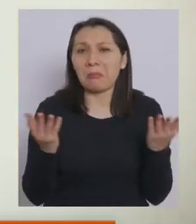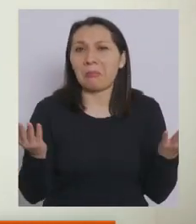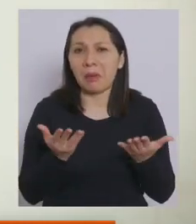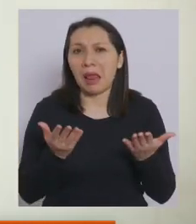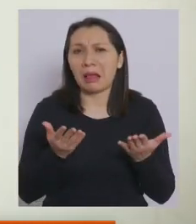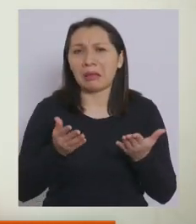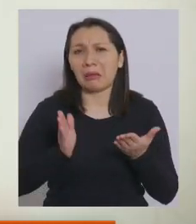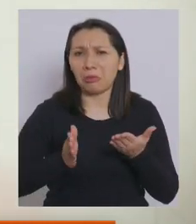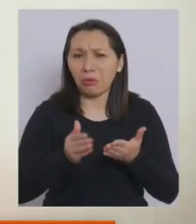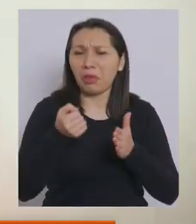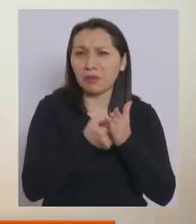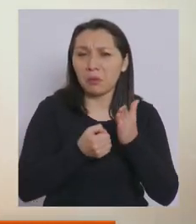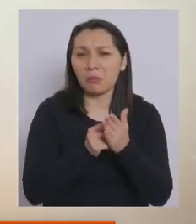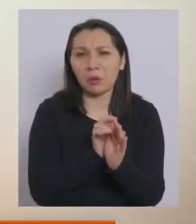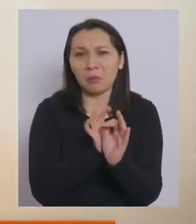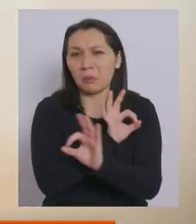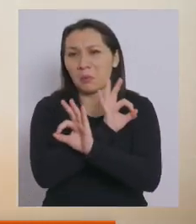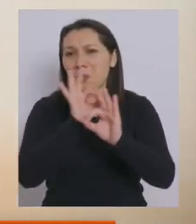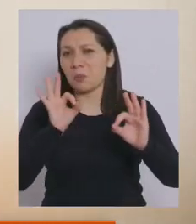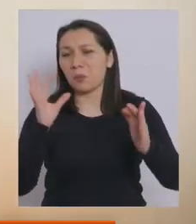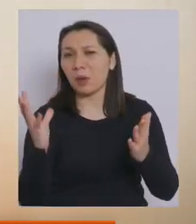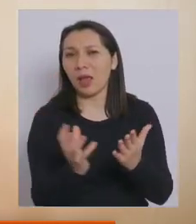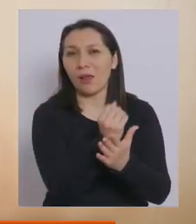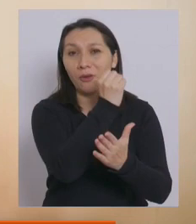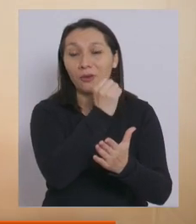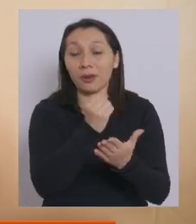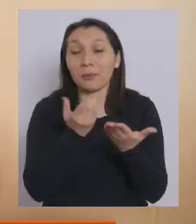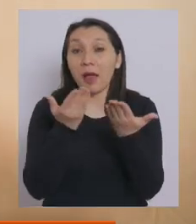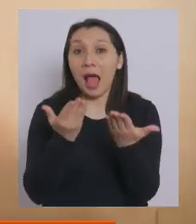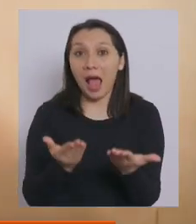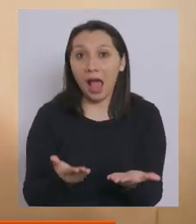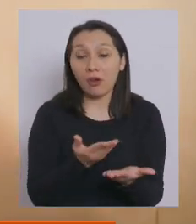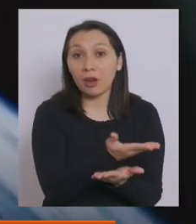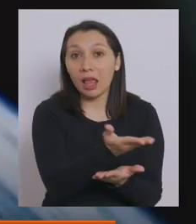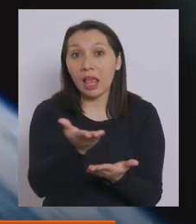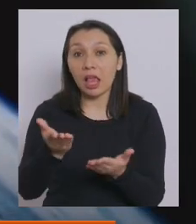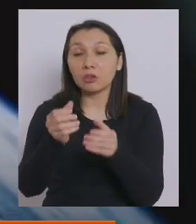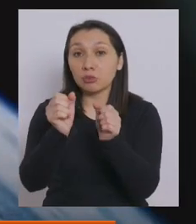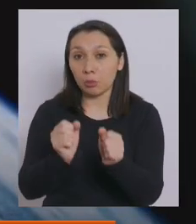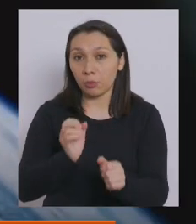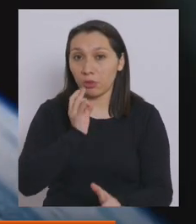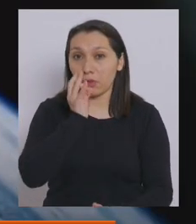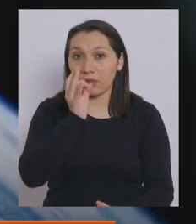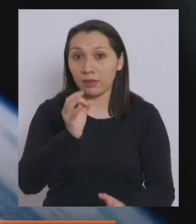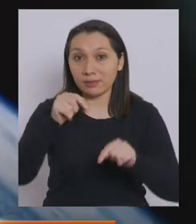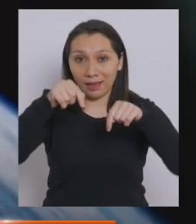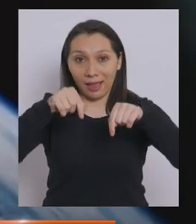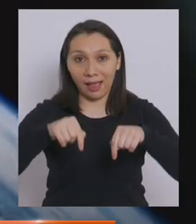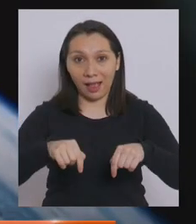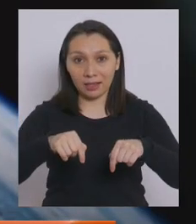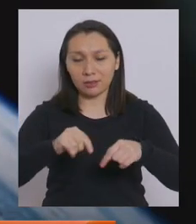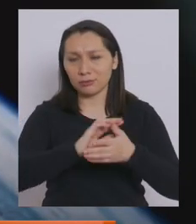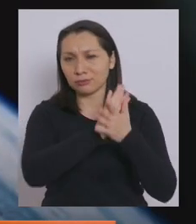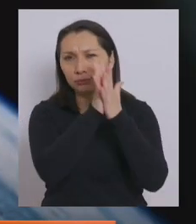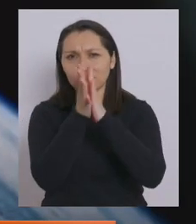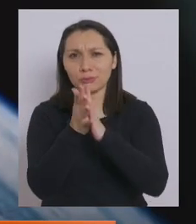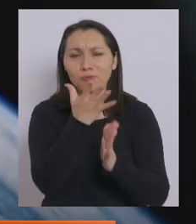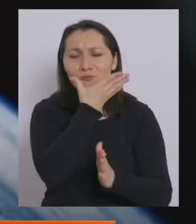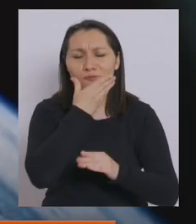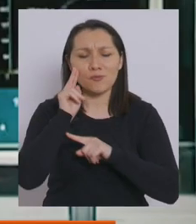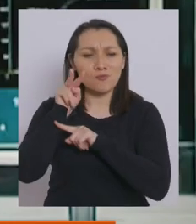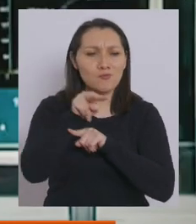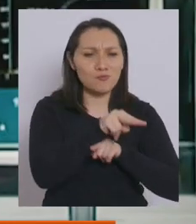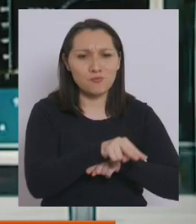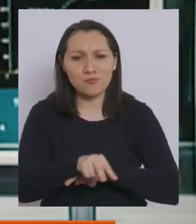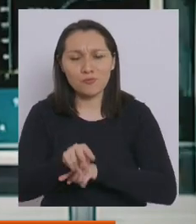qué seguíamos si no lo lograríamos. Ahora ellos, les puedo decir que desde aquí, todo es más lindo.